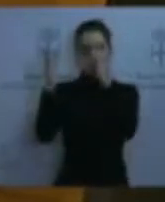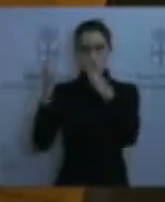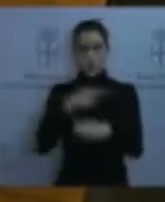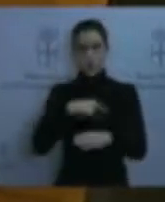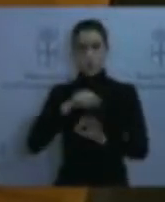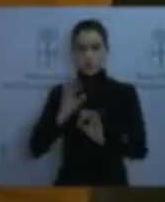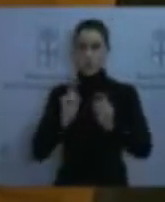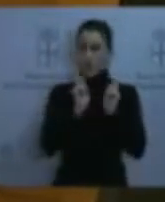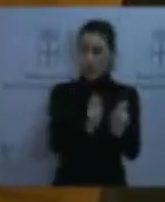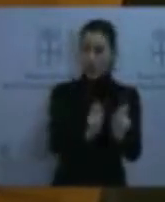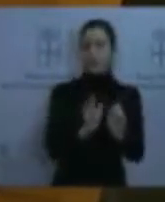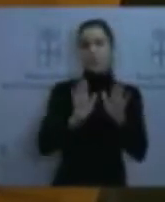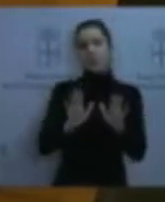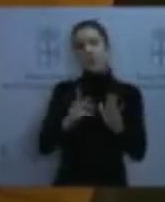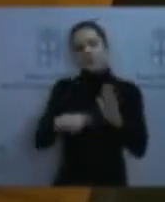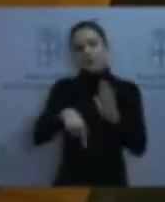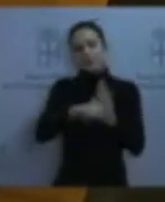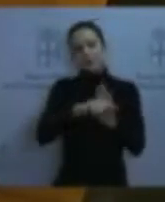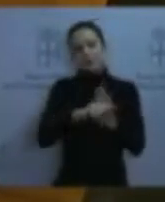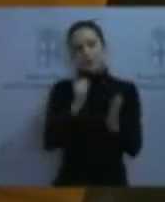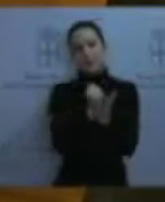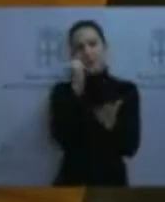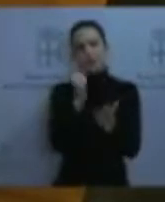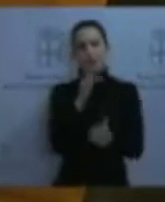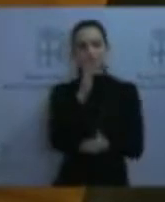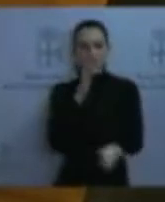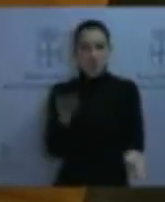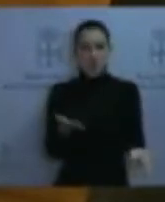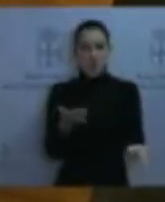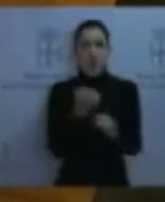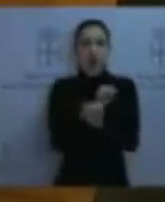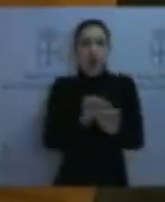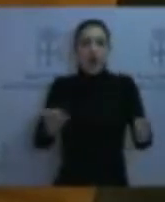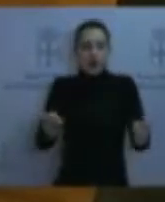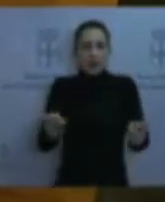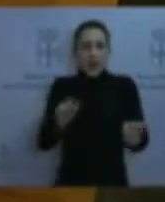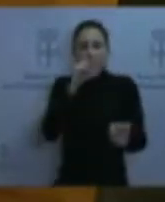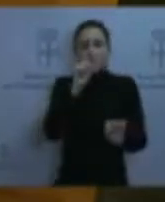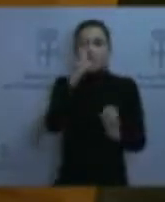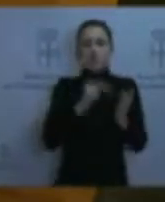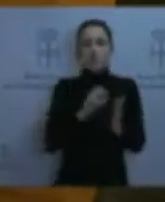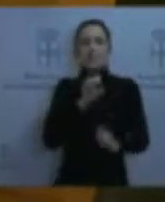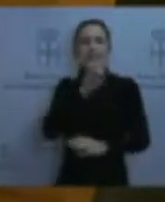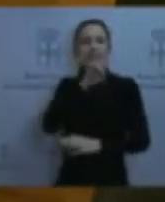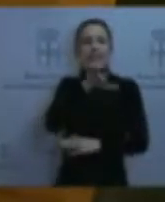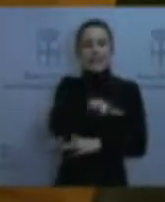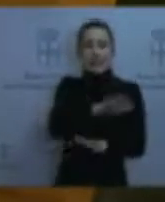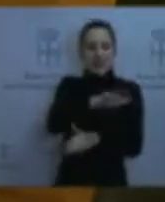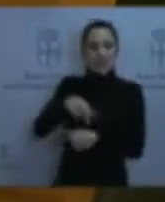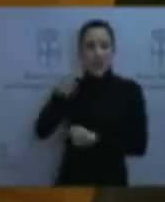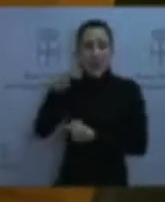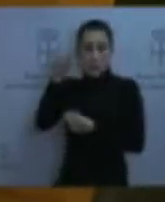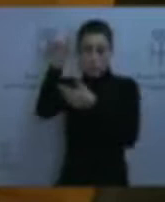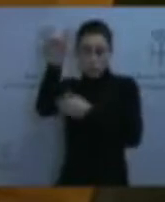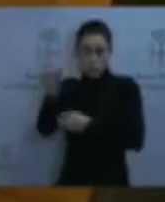finales del año 2015. Me refiero al incumplimiento de la resolución por la que se aprobó